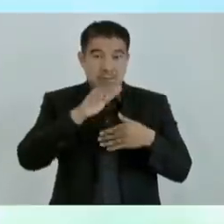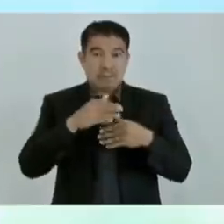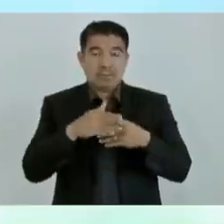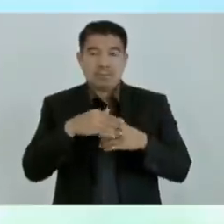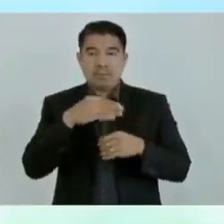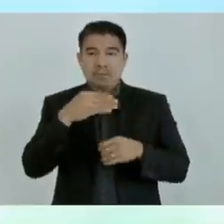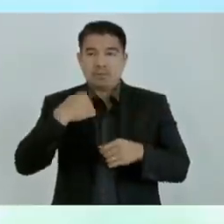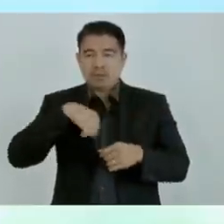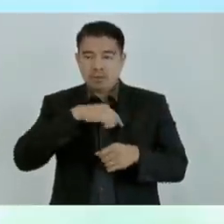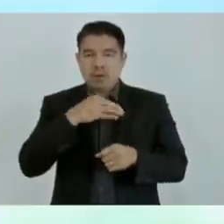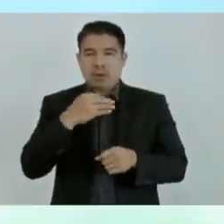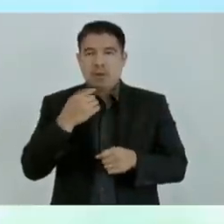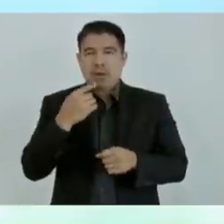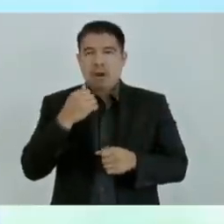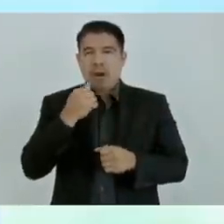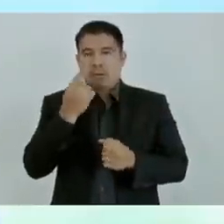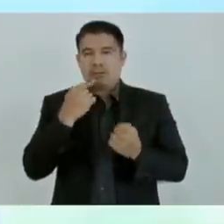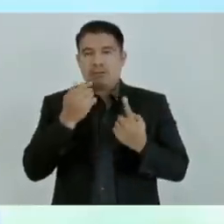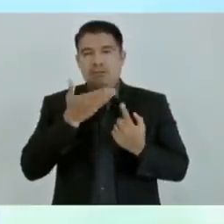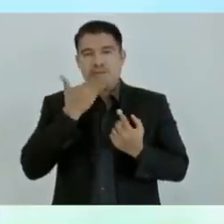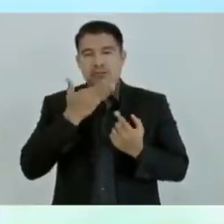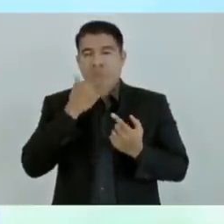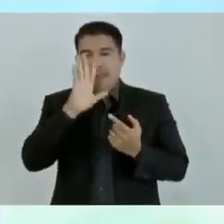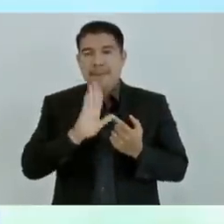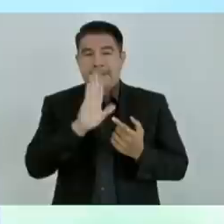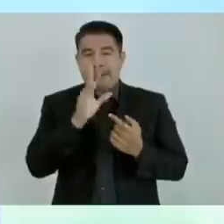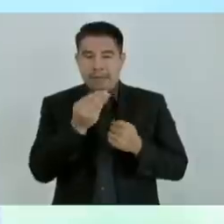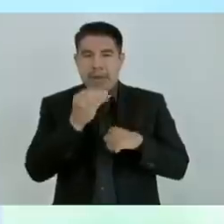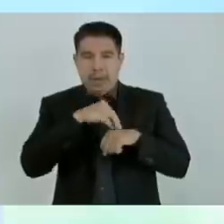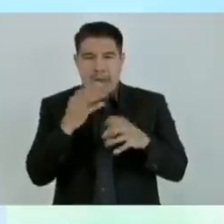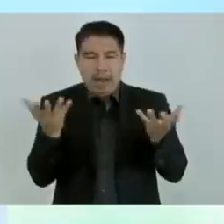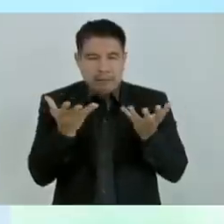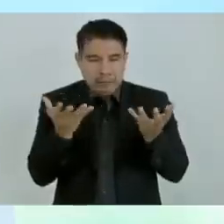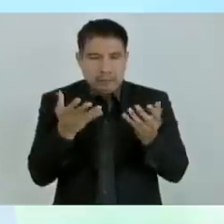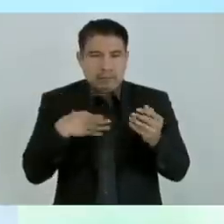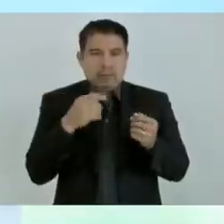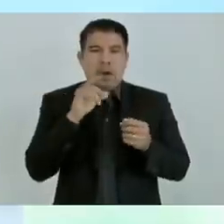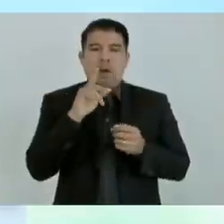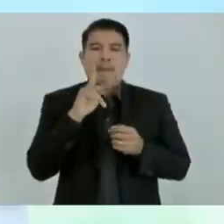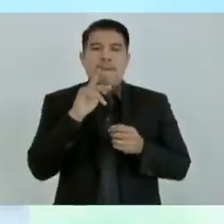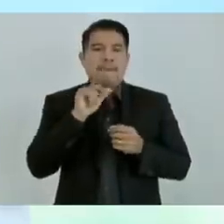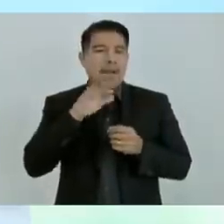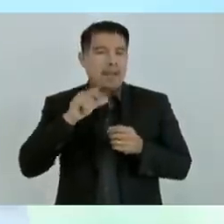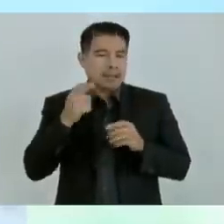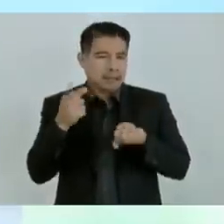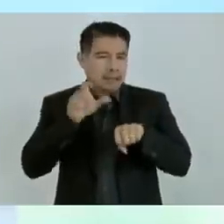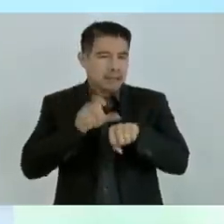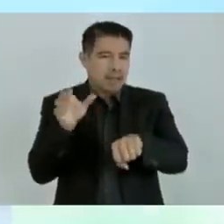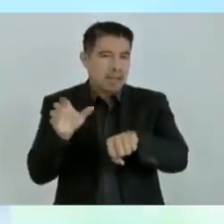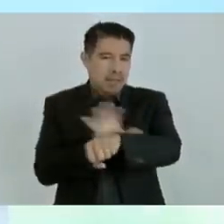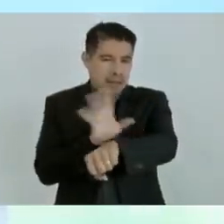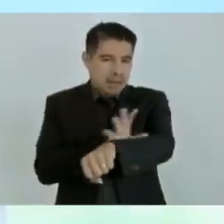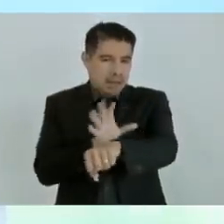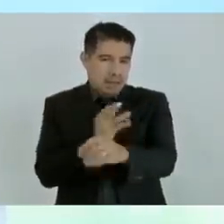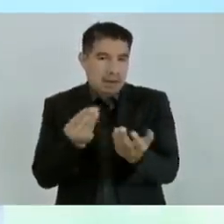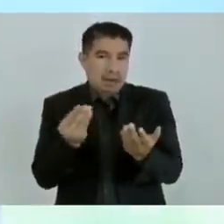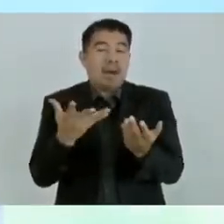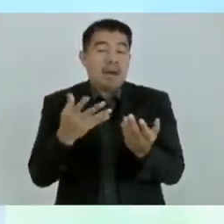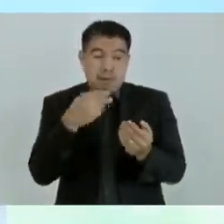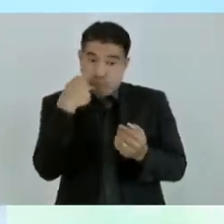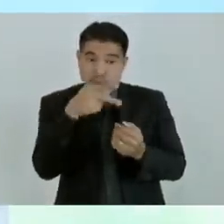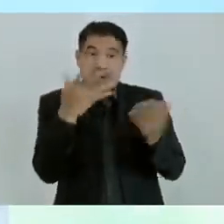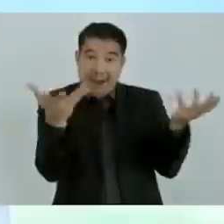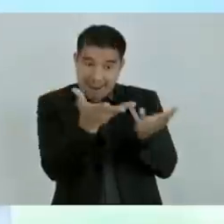coloquialmente, se ponga las pilas y que modernice ese